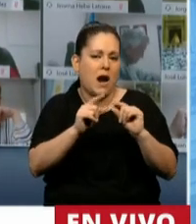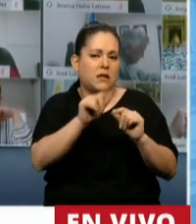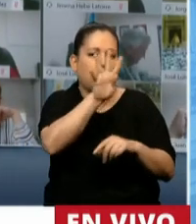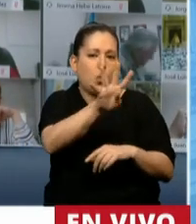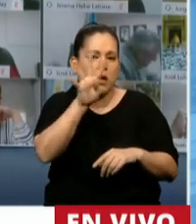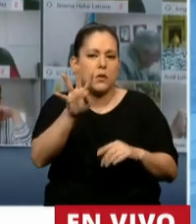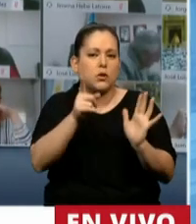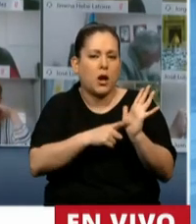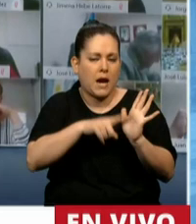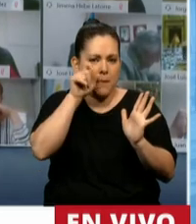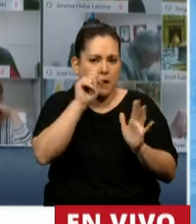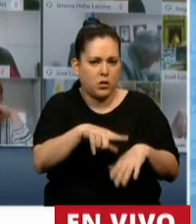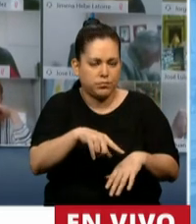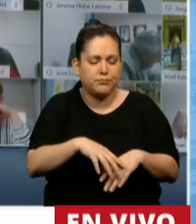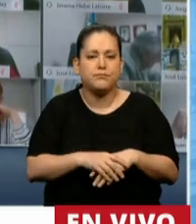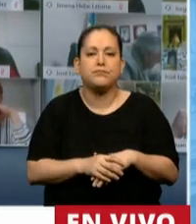44 del reglamento.